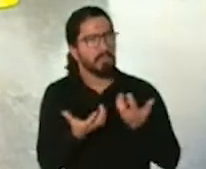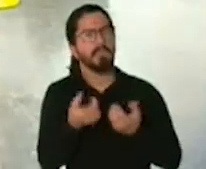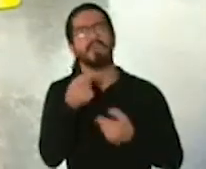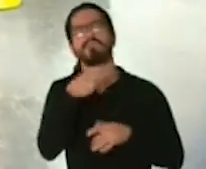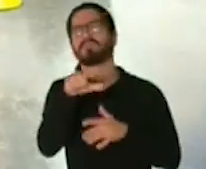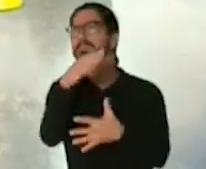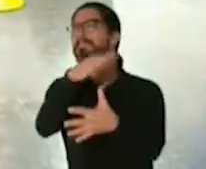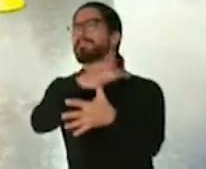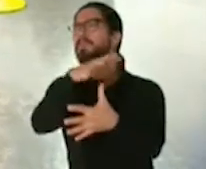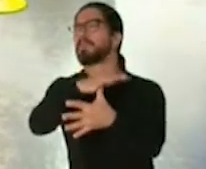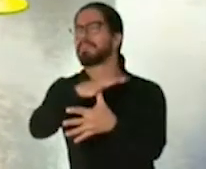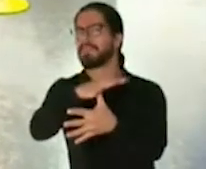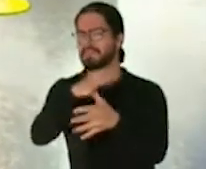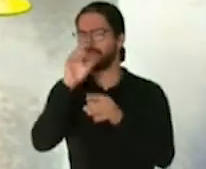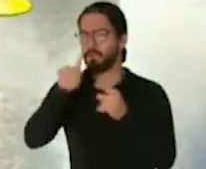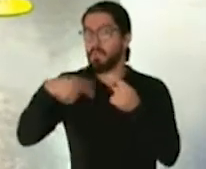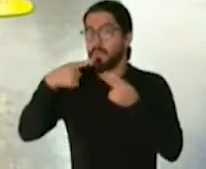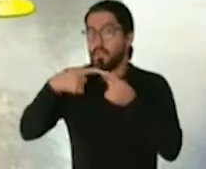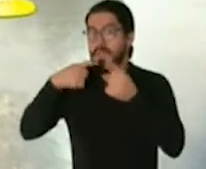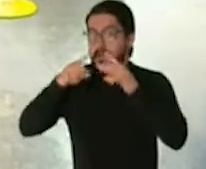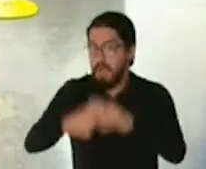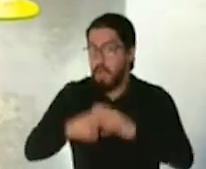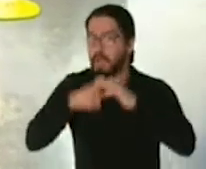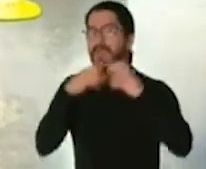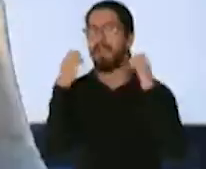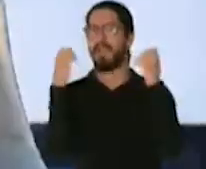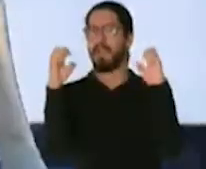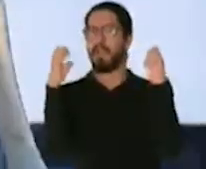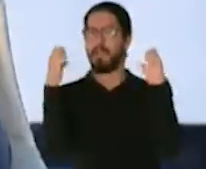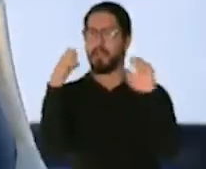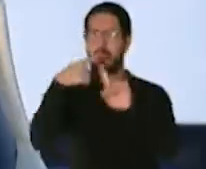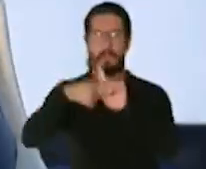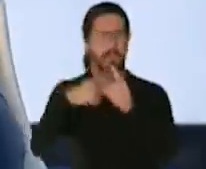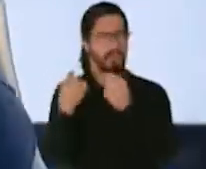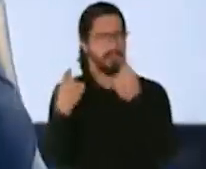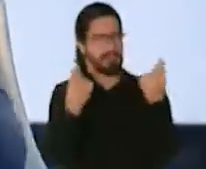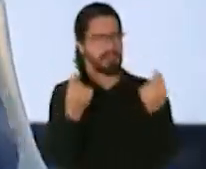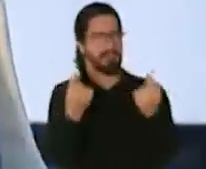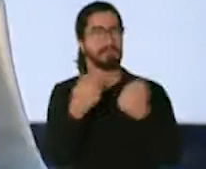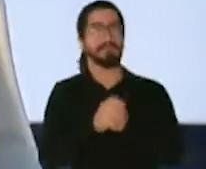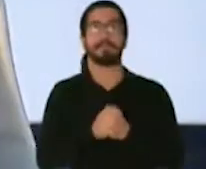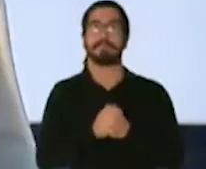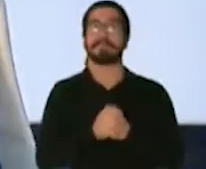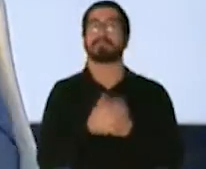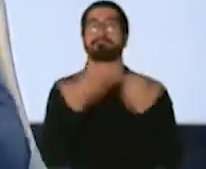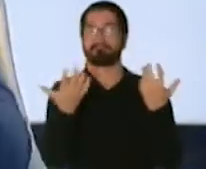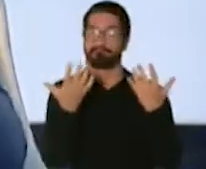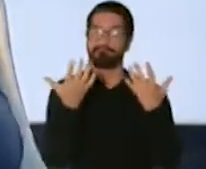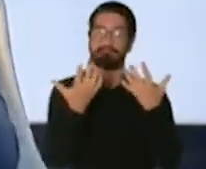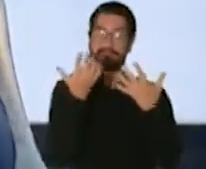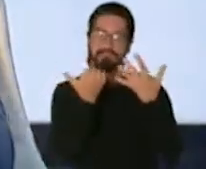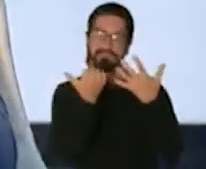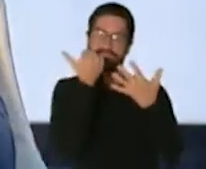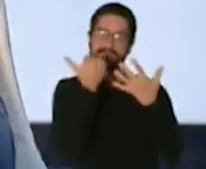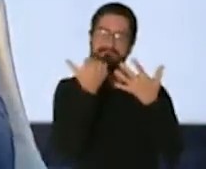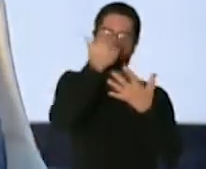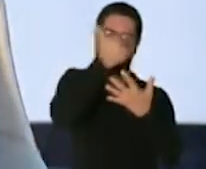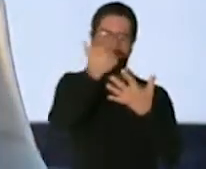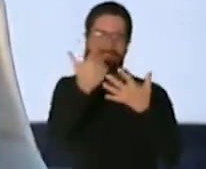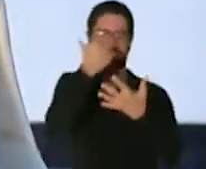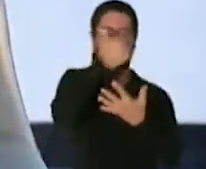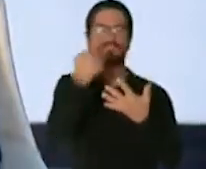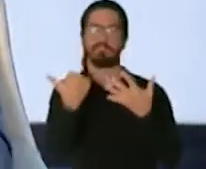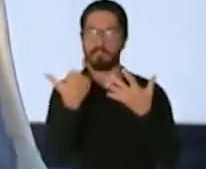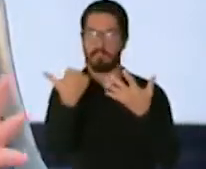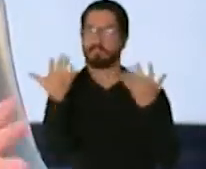¿qué es lo primero que tendrá que hacer el nuevo Secretario de Salud cuando entre? Pues mira hay muchas prioridades ¿verdad? y hay que establecer unas